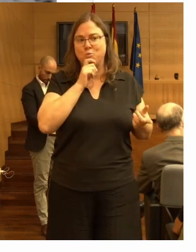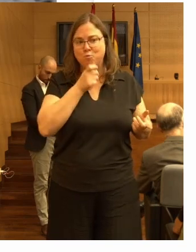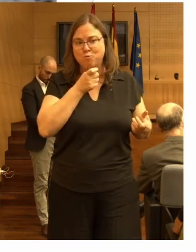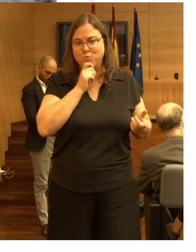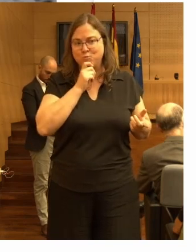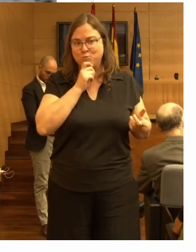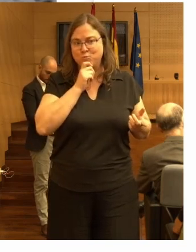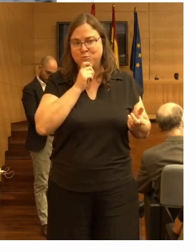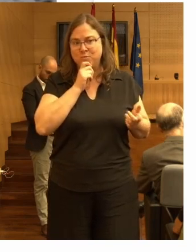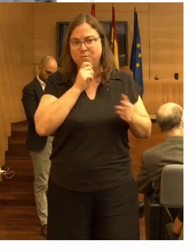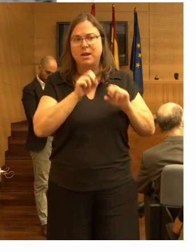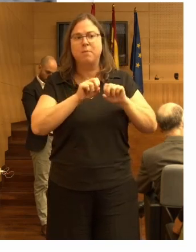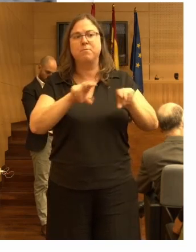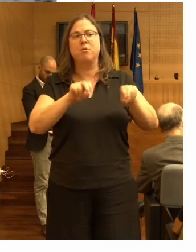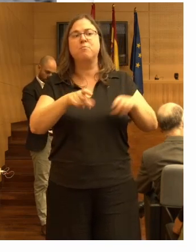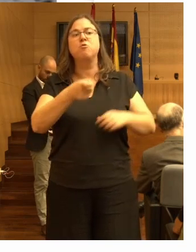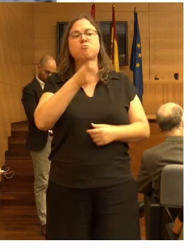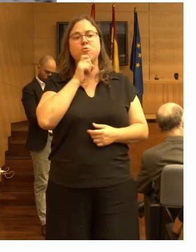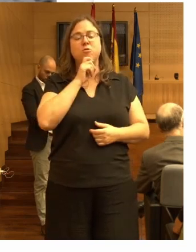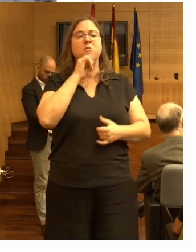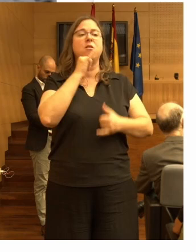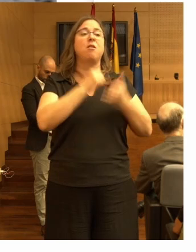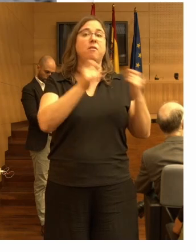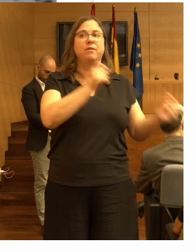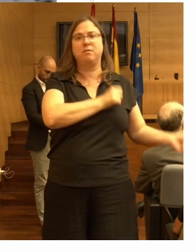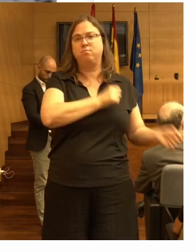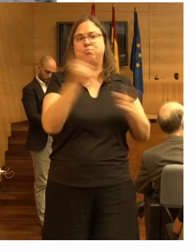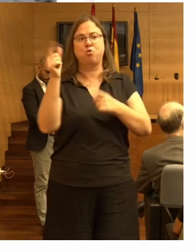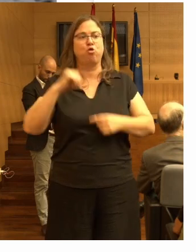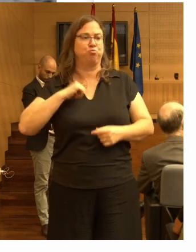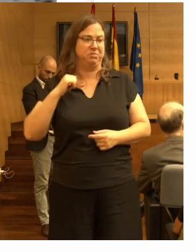vaya todo esto más allá y que al final tenga que ir a un hospital.